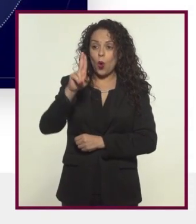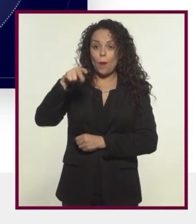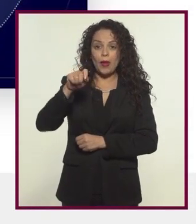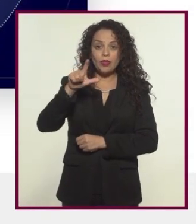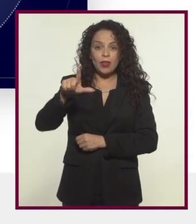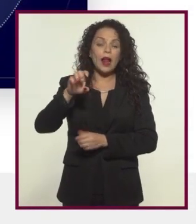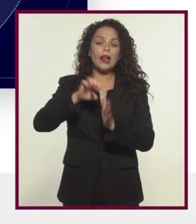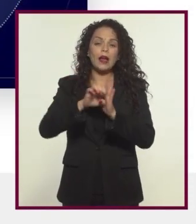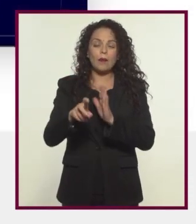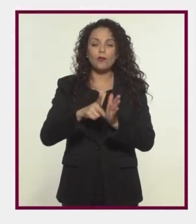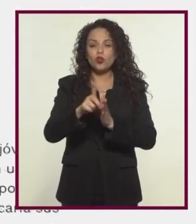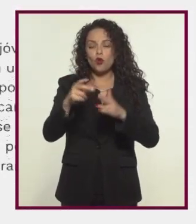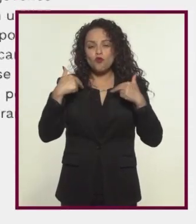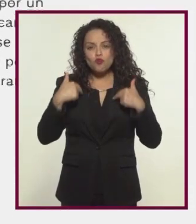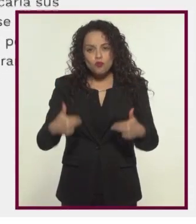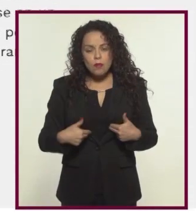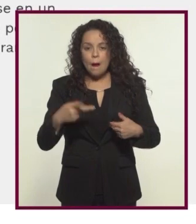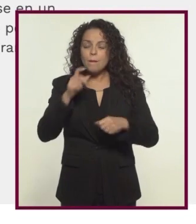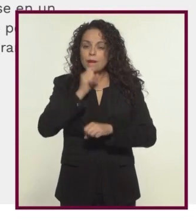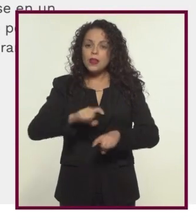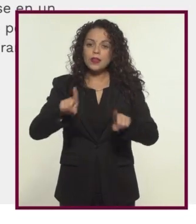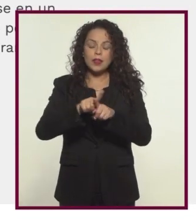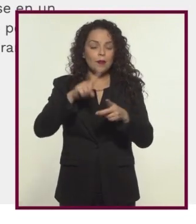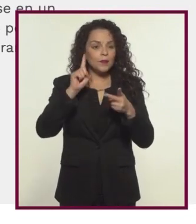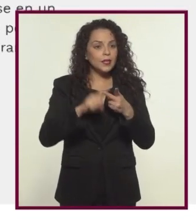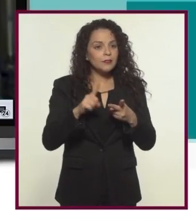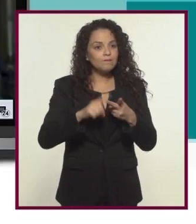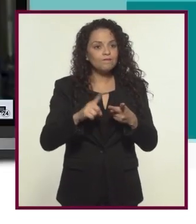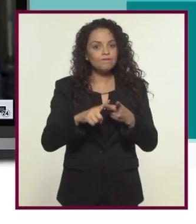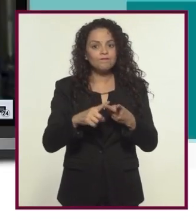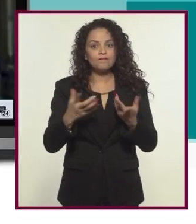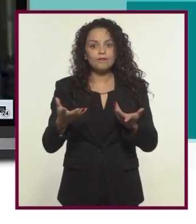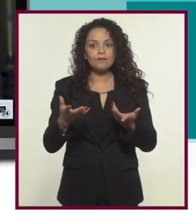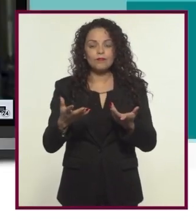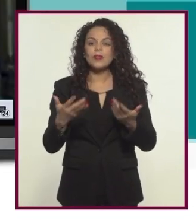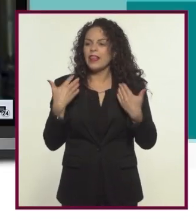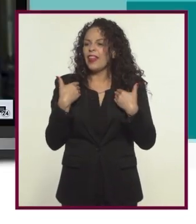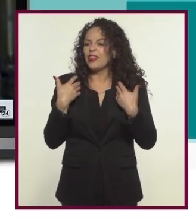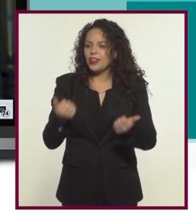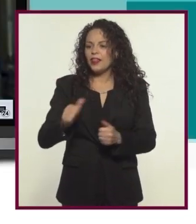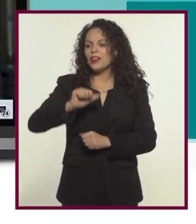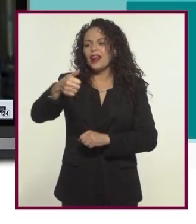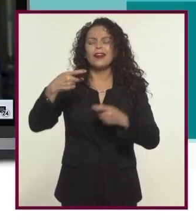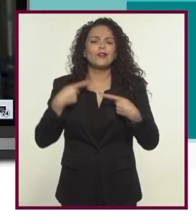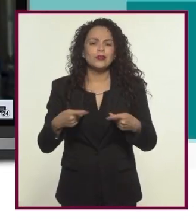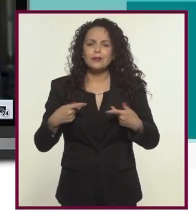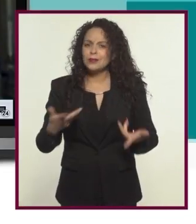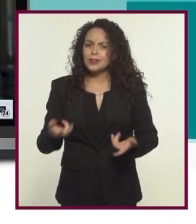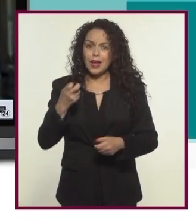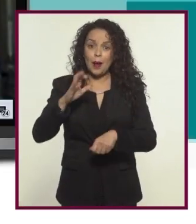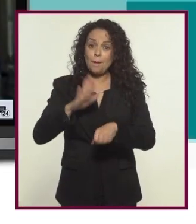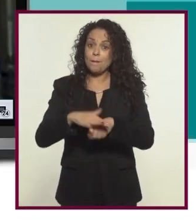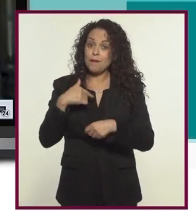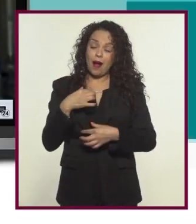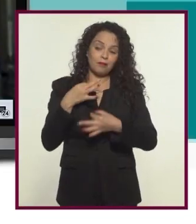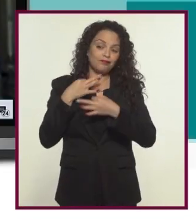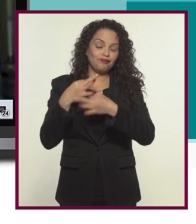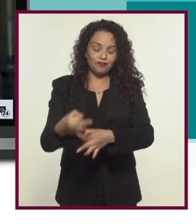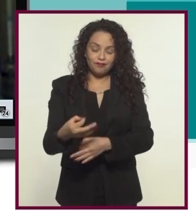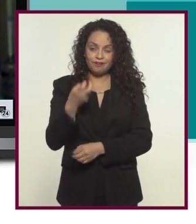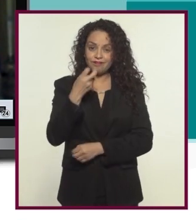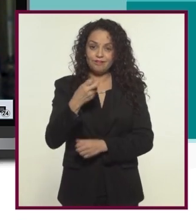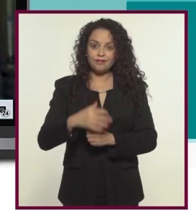documental como la parte de derechos humanos, pero también la parte de sí, de entender el otro es